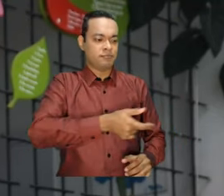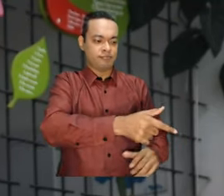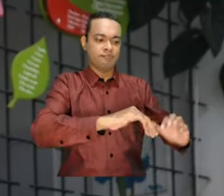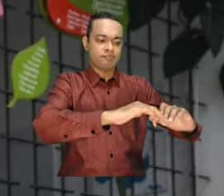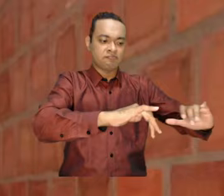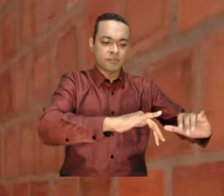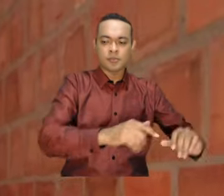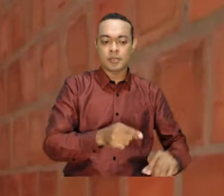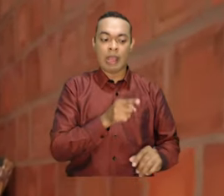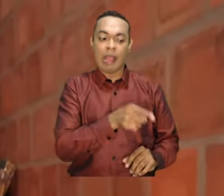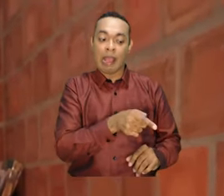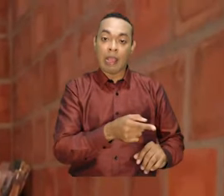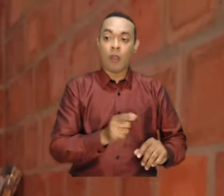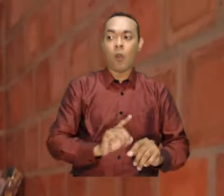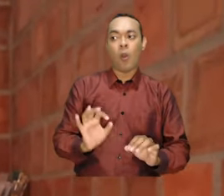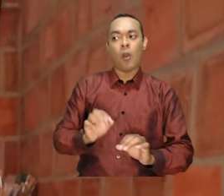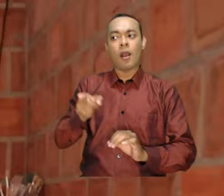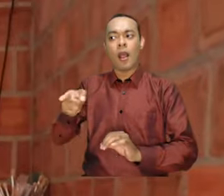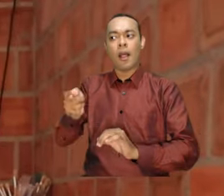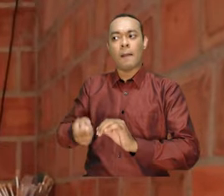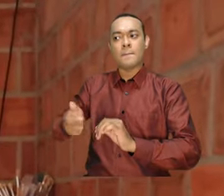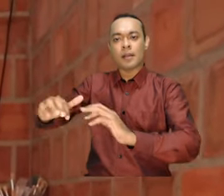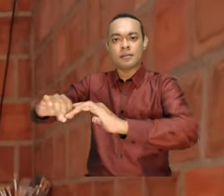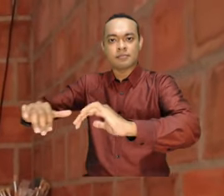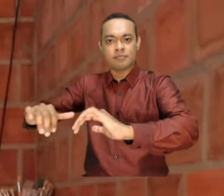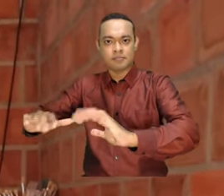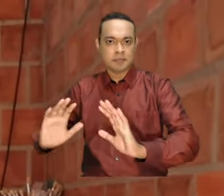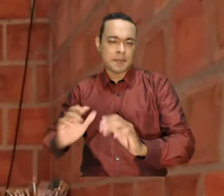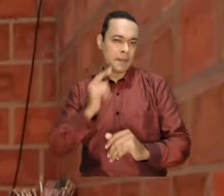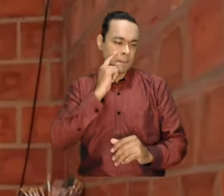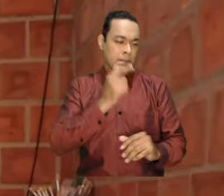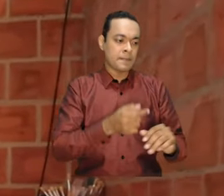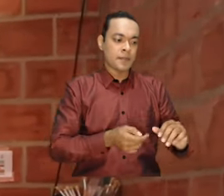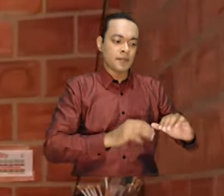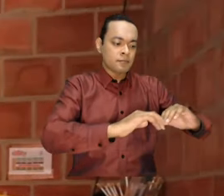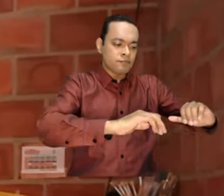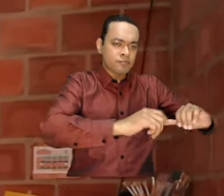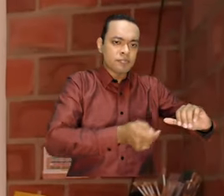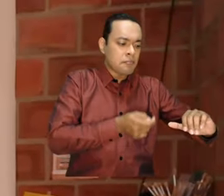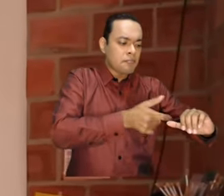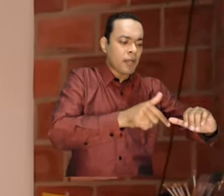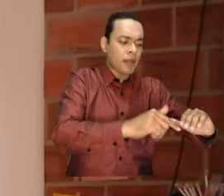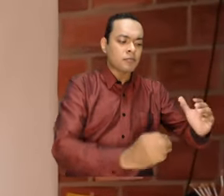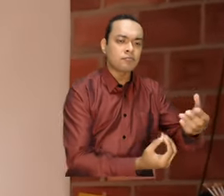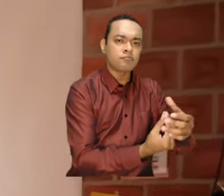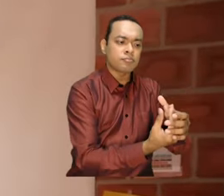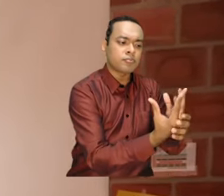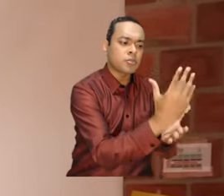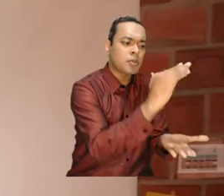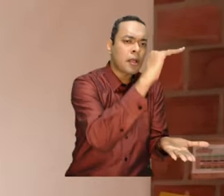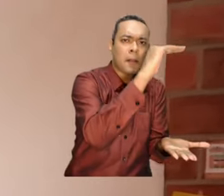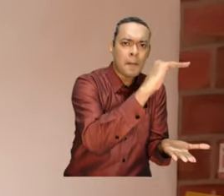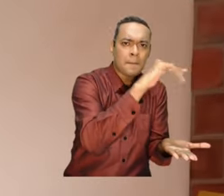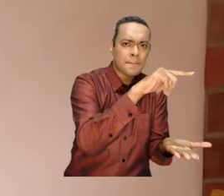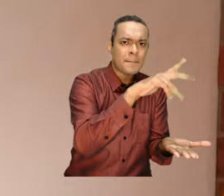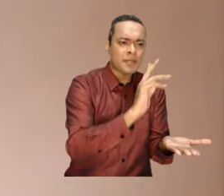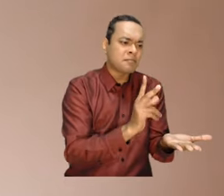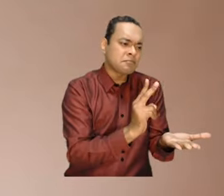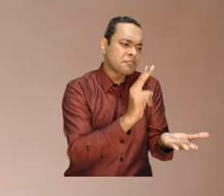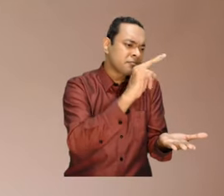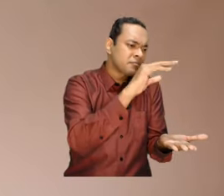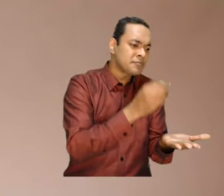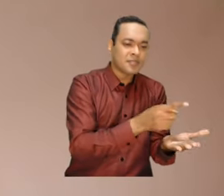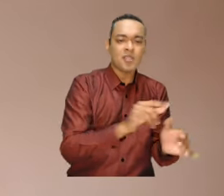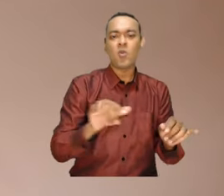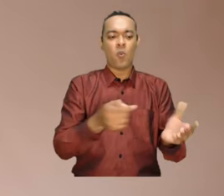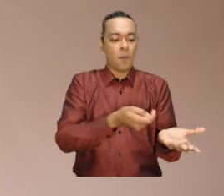la diferencia es dónde estamos plantados. Entonces si vemos la semilla de un bonsai es la misma semilla del